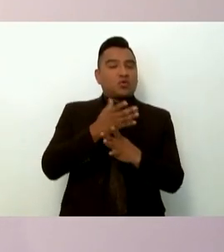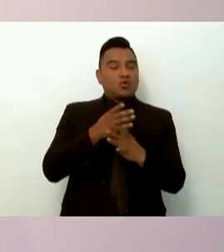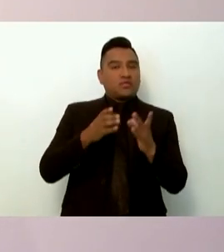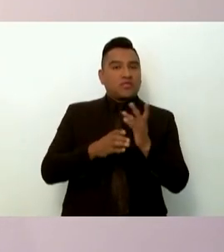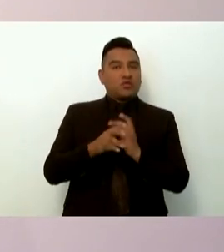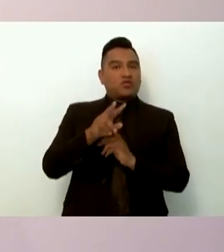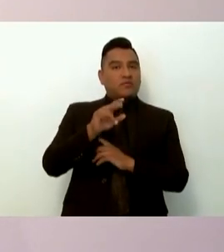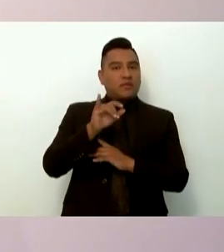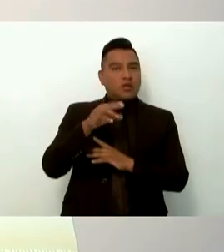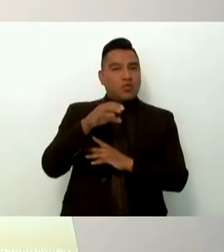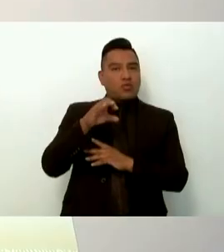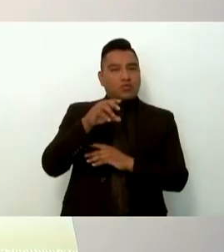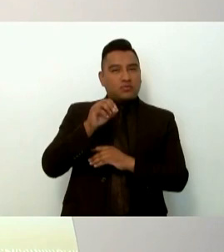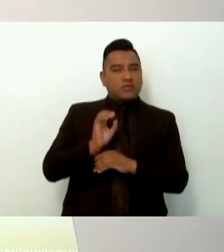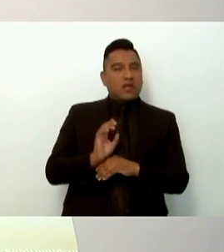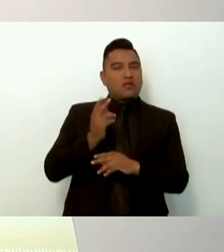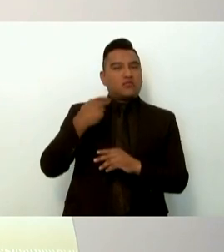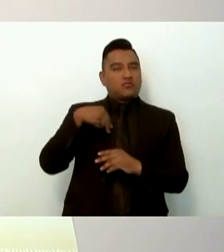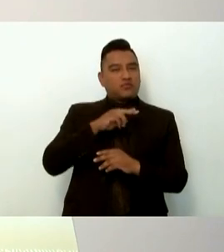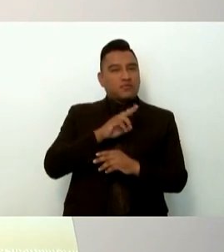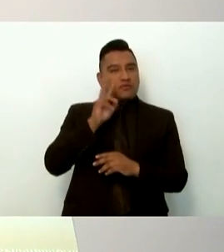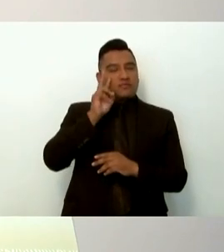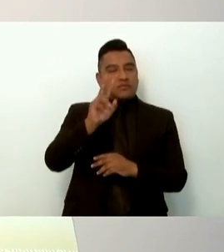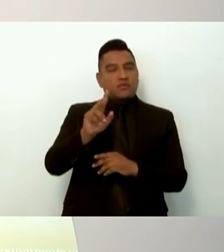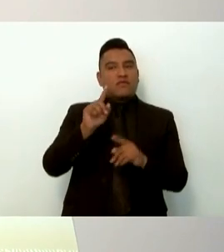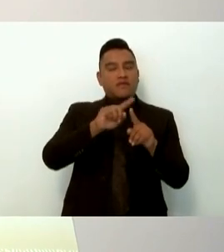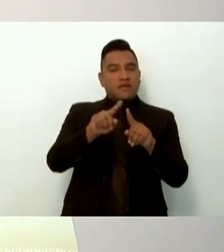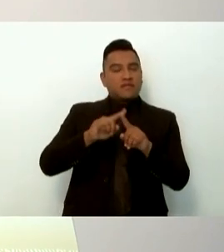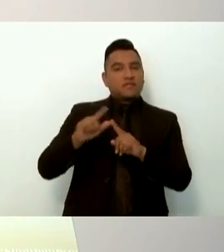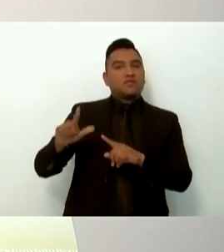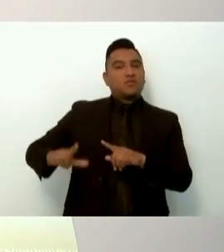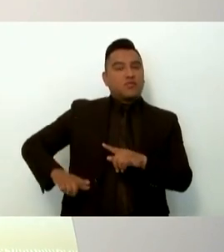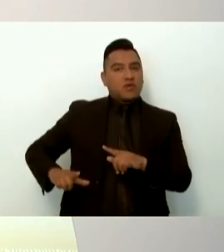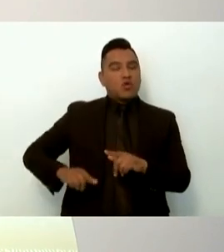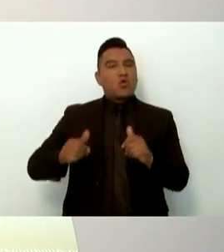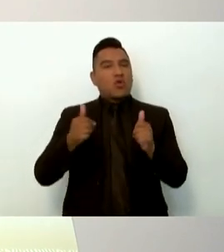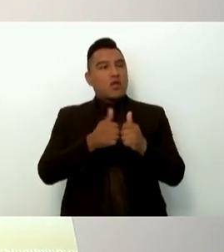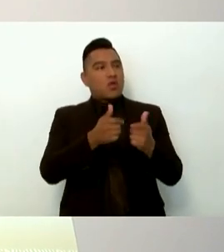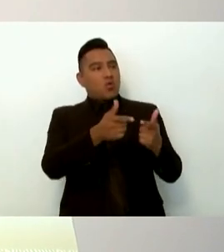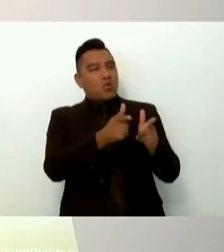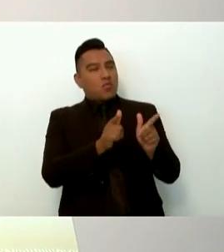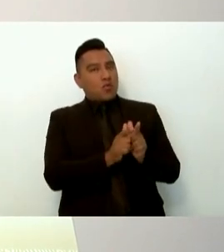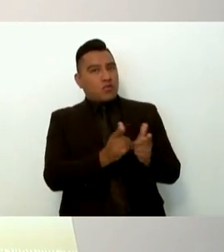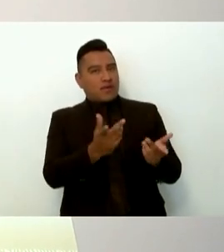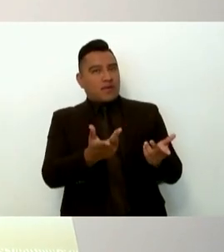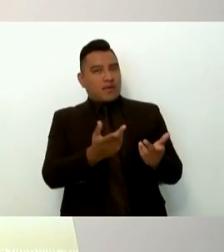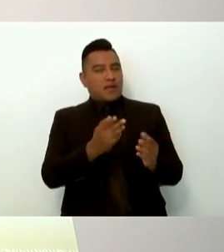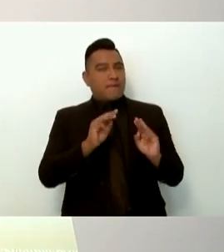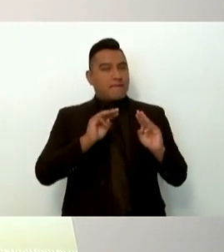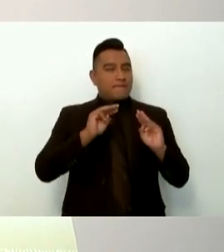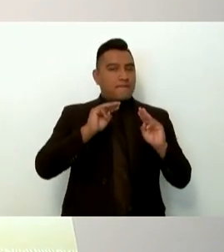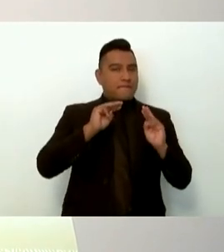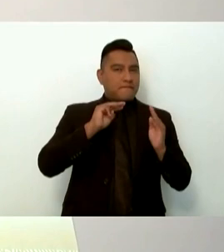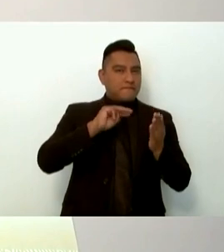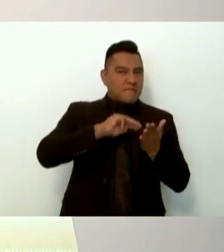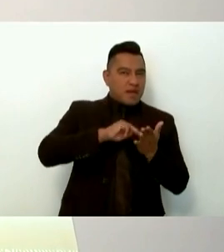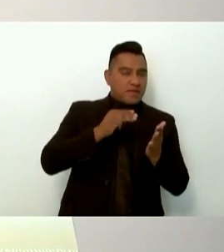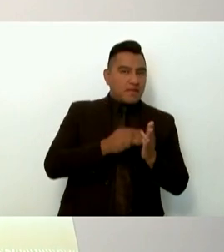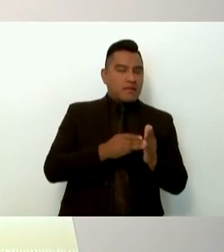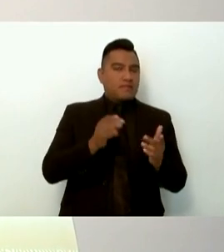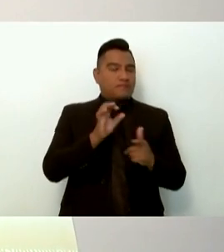de distintos órdenes de gobierno con el grupo delictivo. Como parte de la reconstrucción de los hechos,